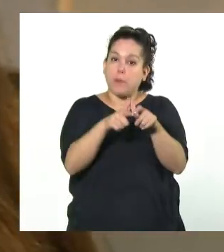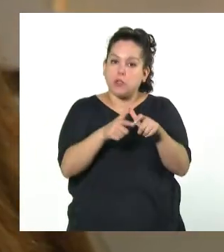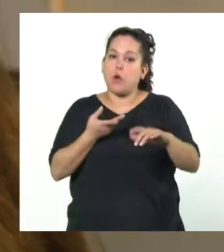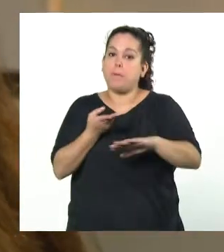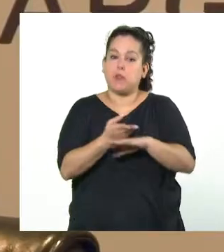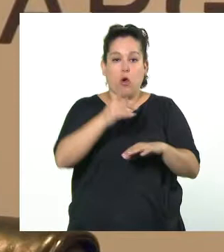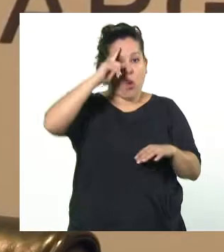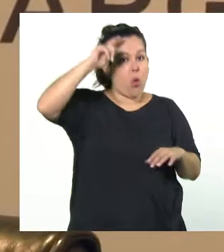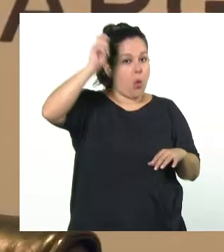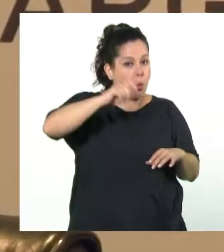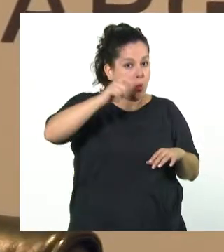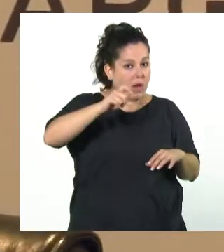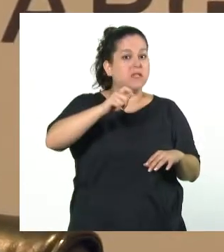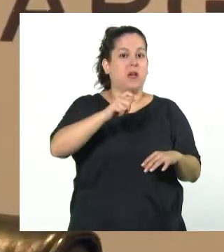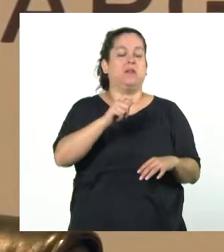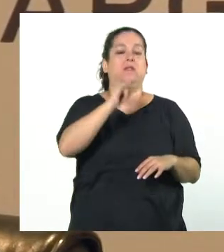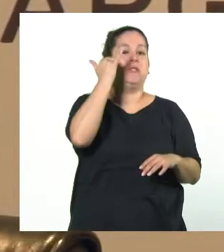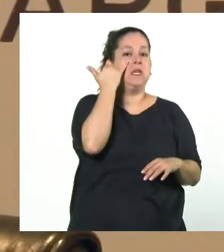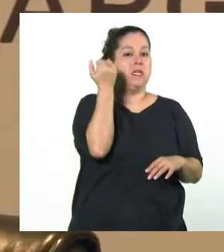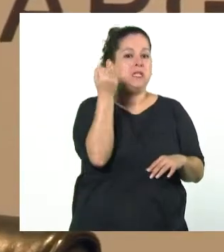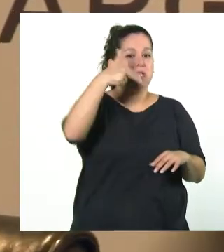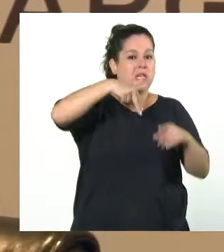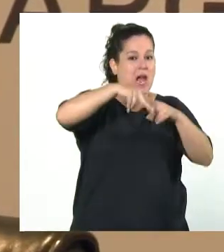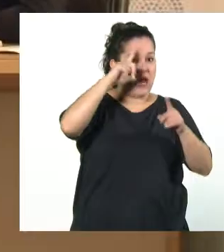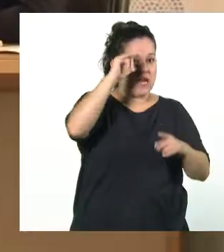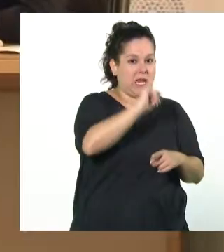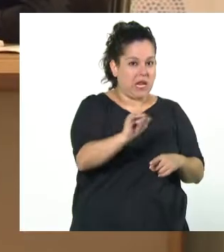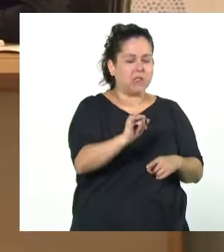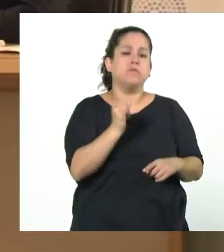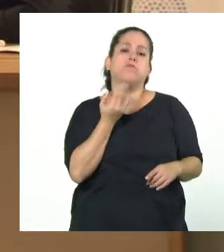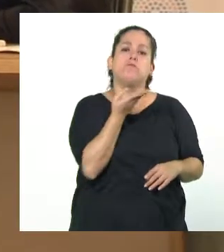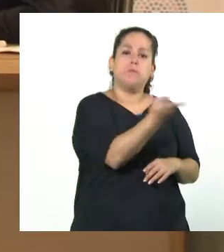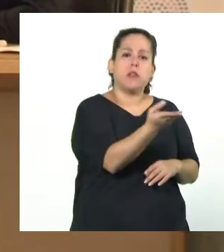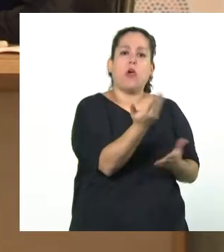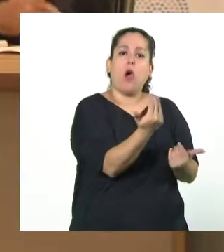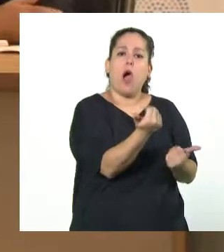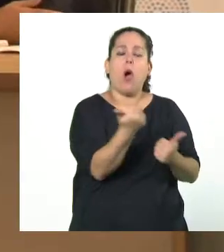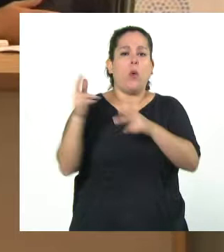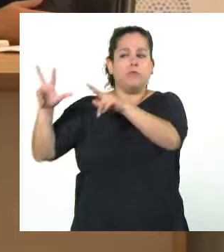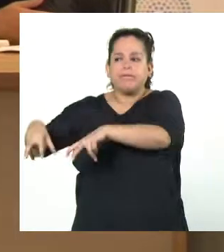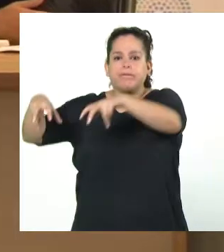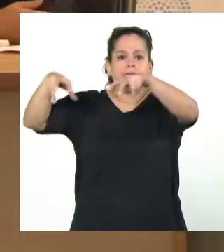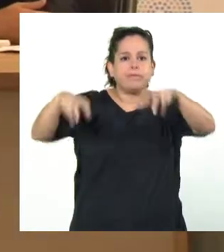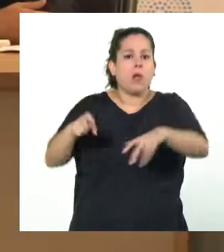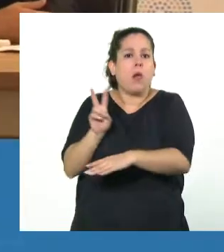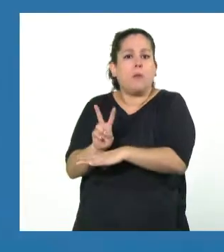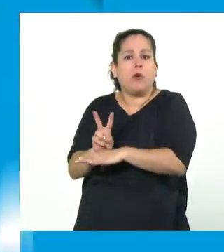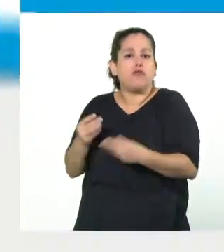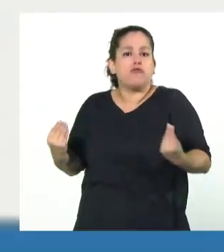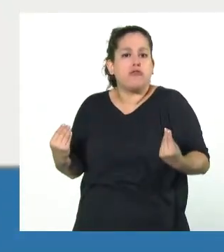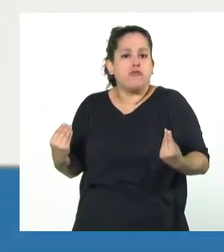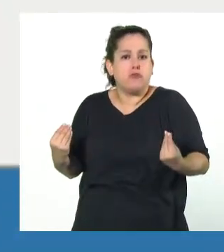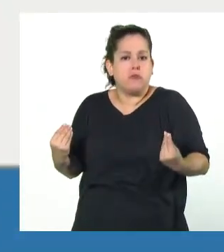jueza federal de Caleta Olivia, Marta Yañez, que informe a los legisladores sobre las medidas de preservación de la prueba luego del hallazgo de la nave.